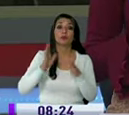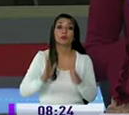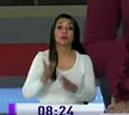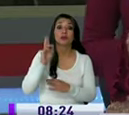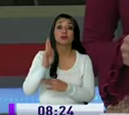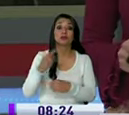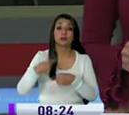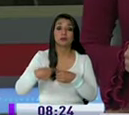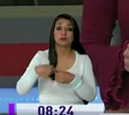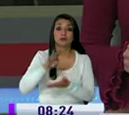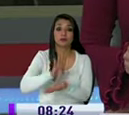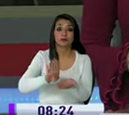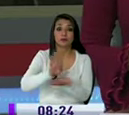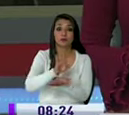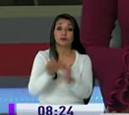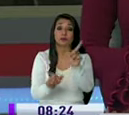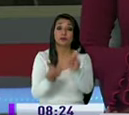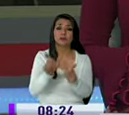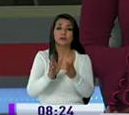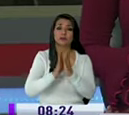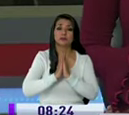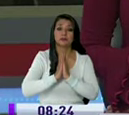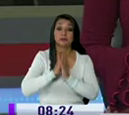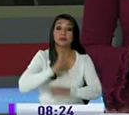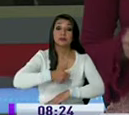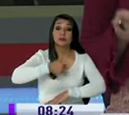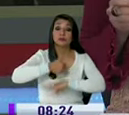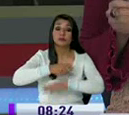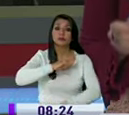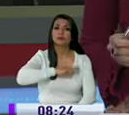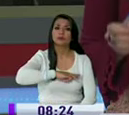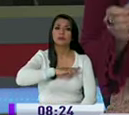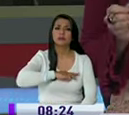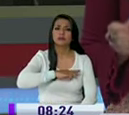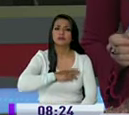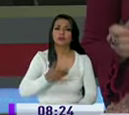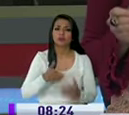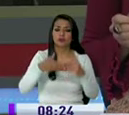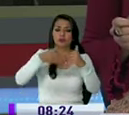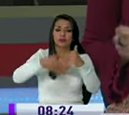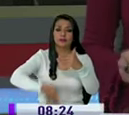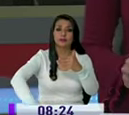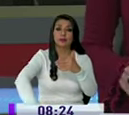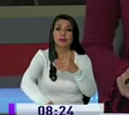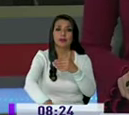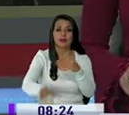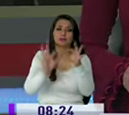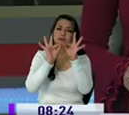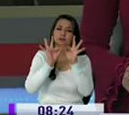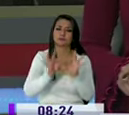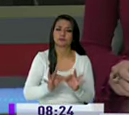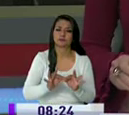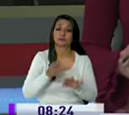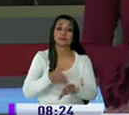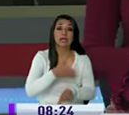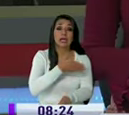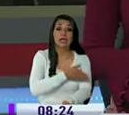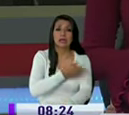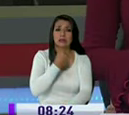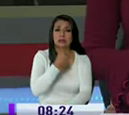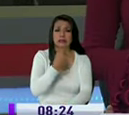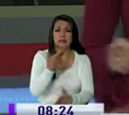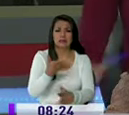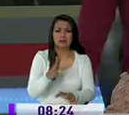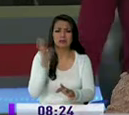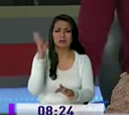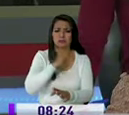en el sur de Quito ahí los moradores piden a las autoridades municipales intervenir en la quebrada de la zona ellos aseguran que es un poco de